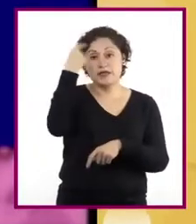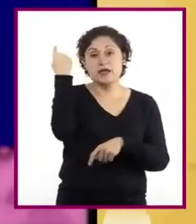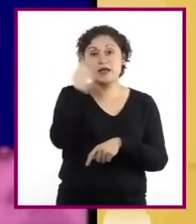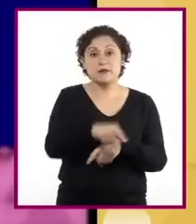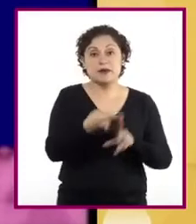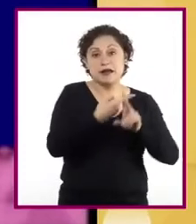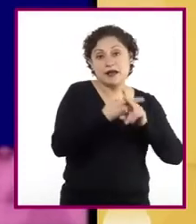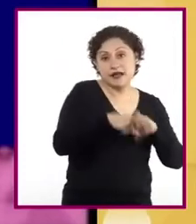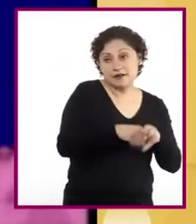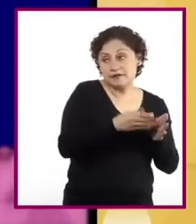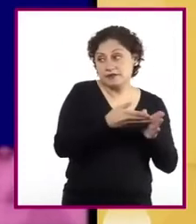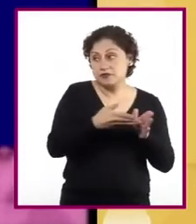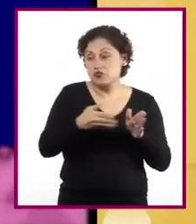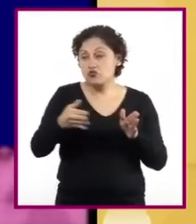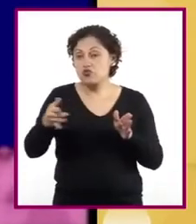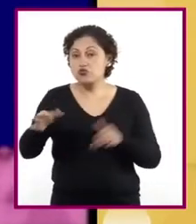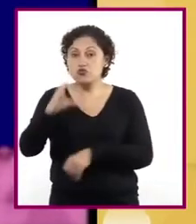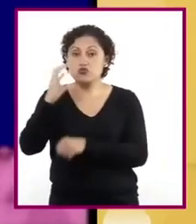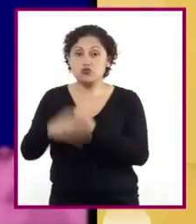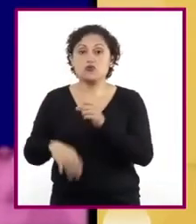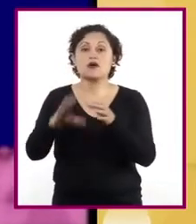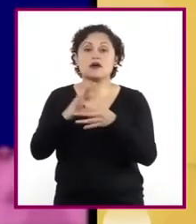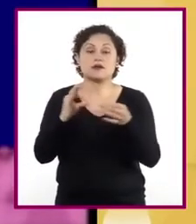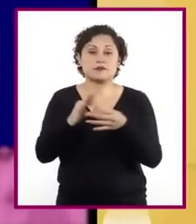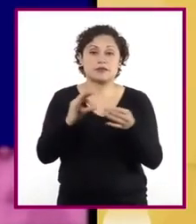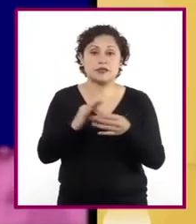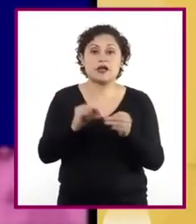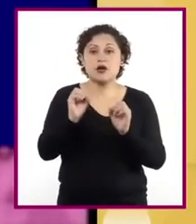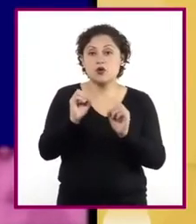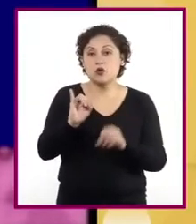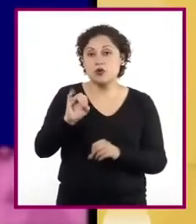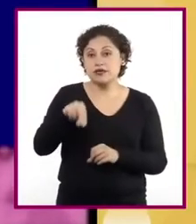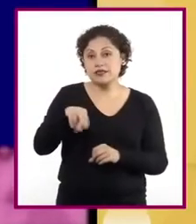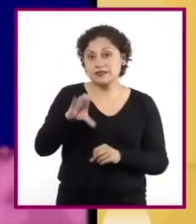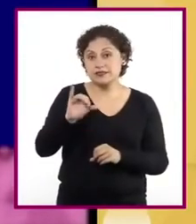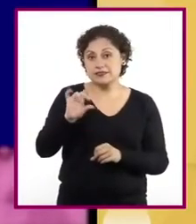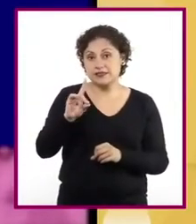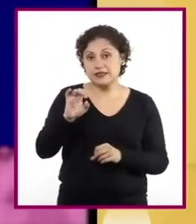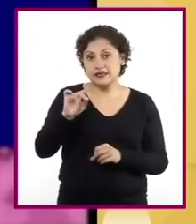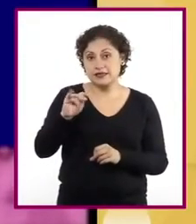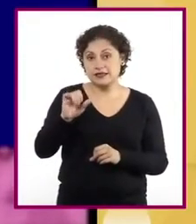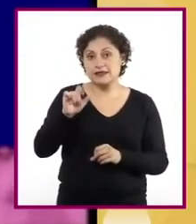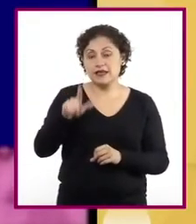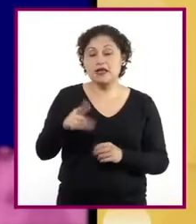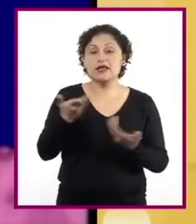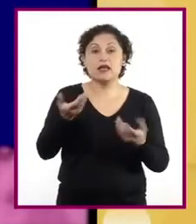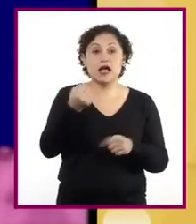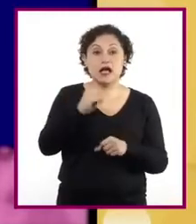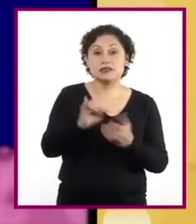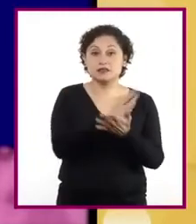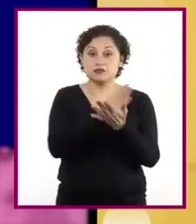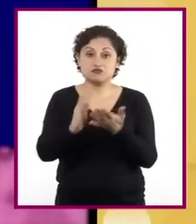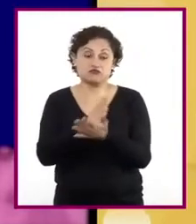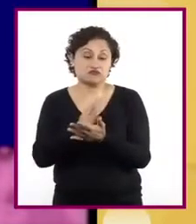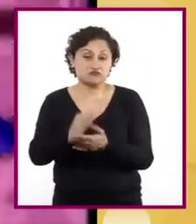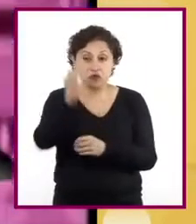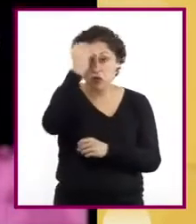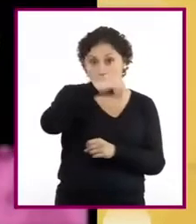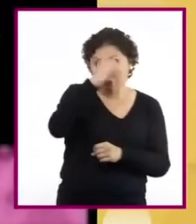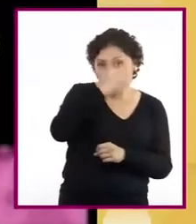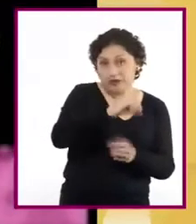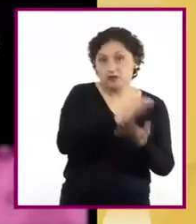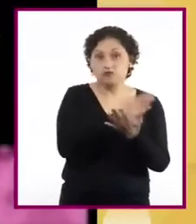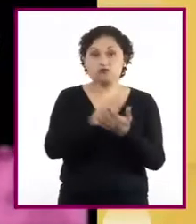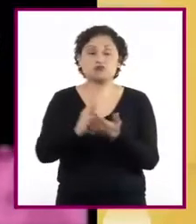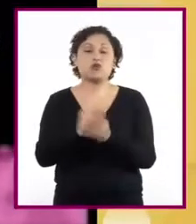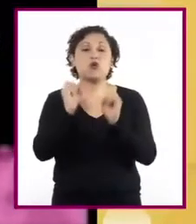frase explicativa o incidental. Así se separa cualquier comentario, explicación o precisión